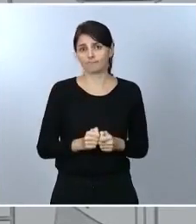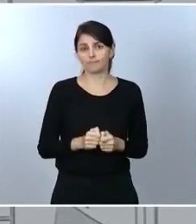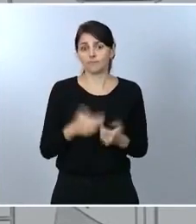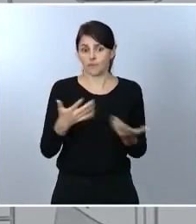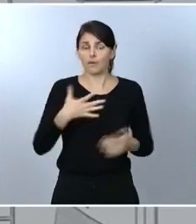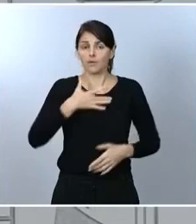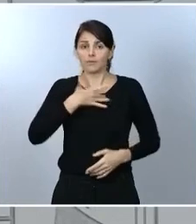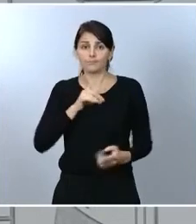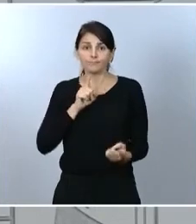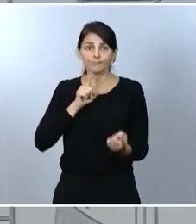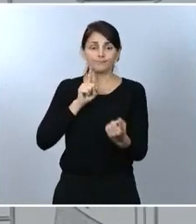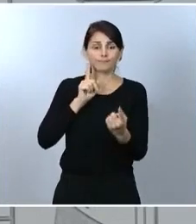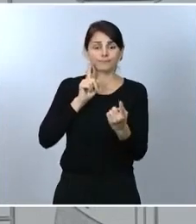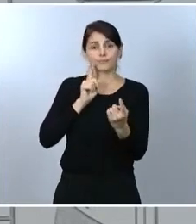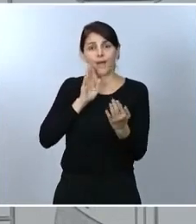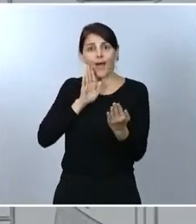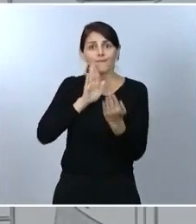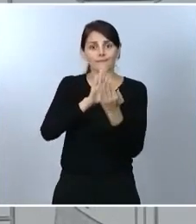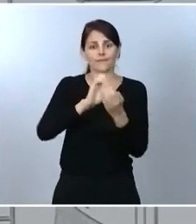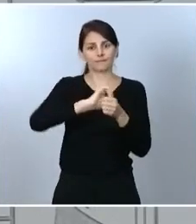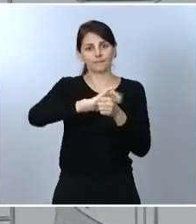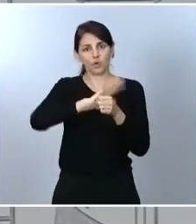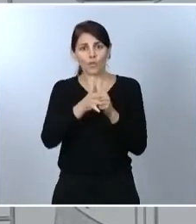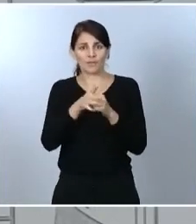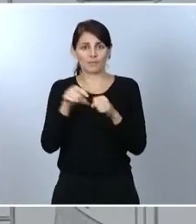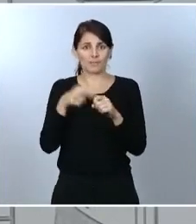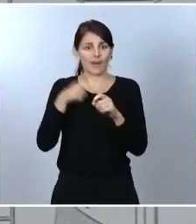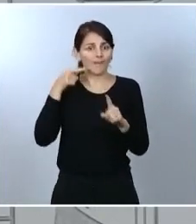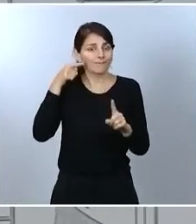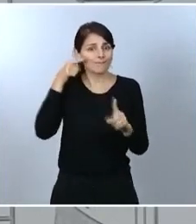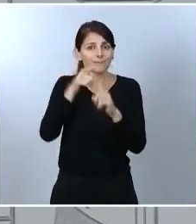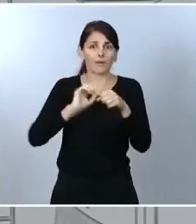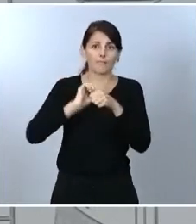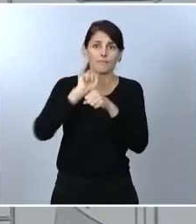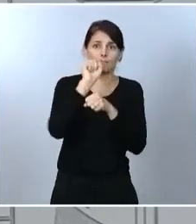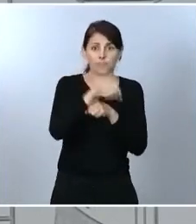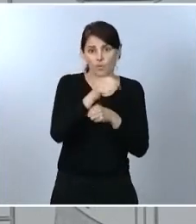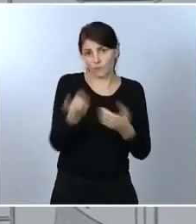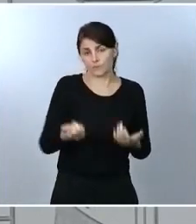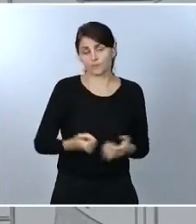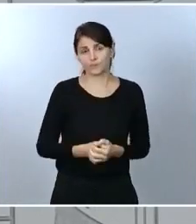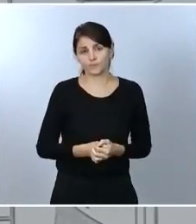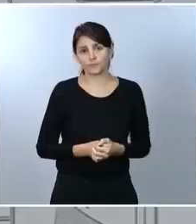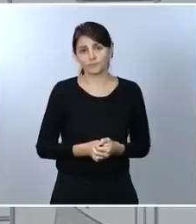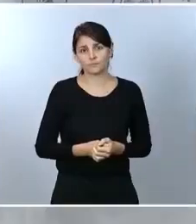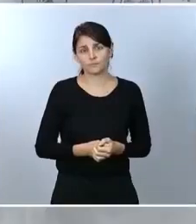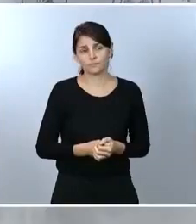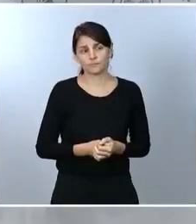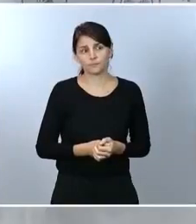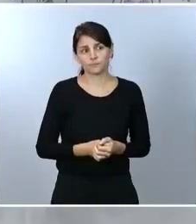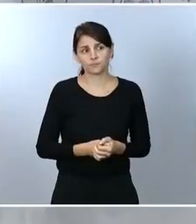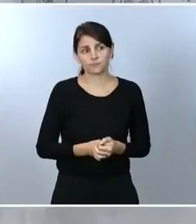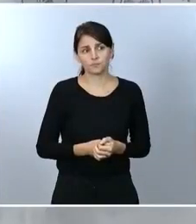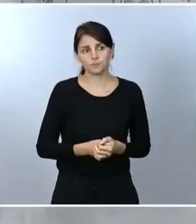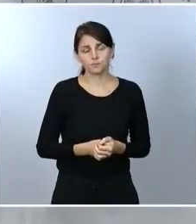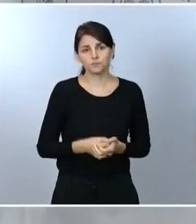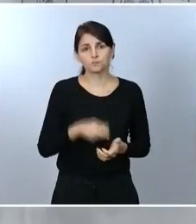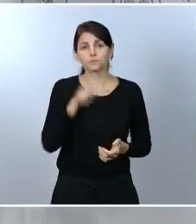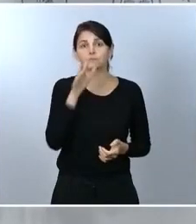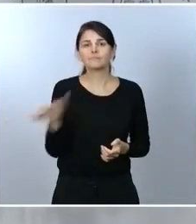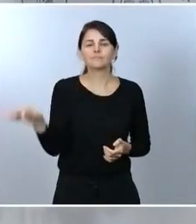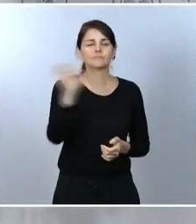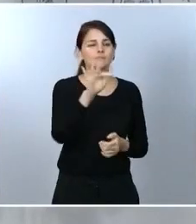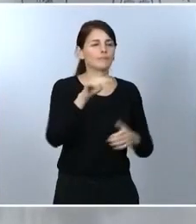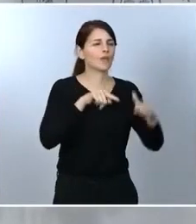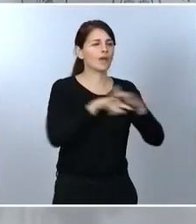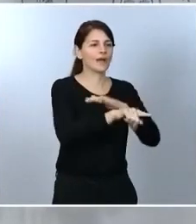pandemia es un instrumento constitucional y, por tanto, legítimo como es el estado de alarma. Por parte de la Agencia EFE pregunta Ángel Alonso.